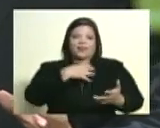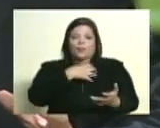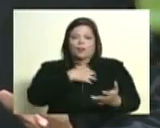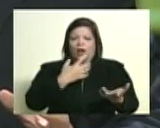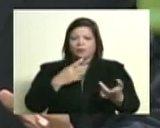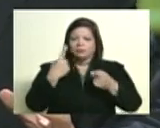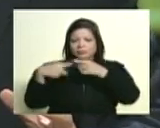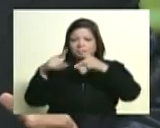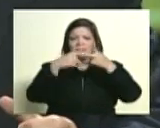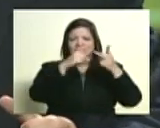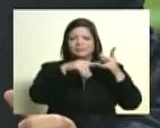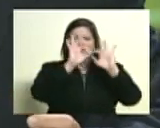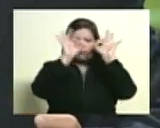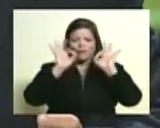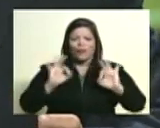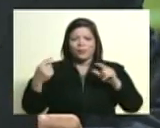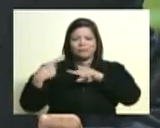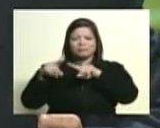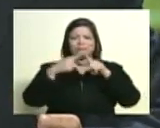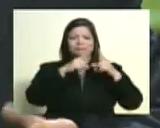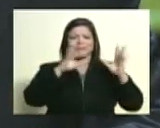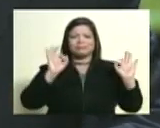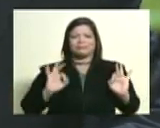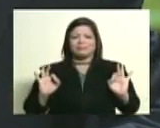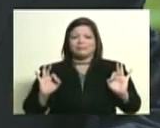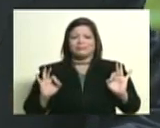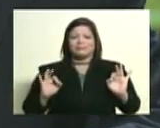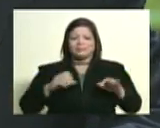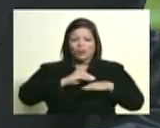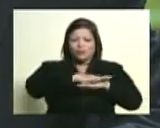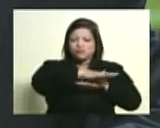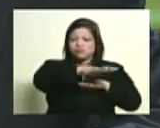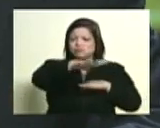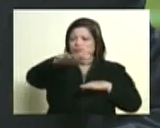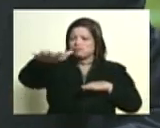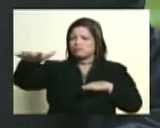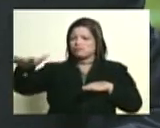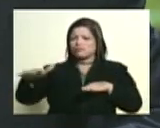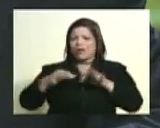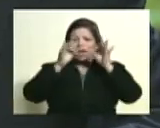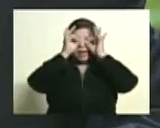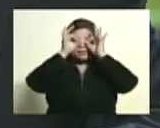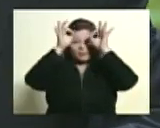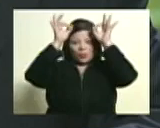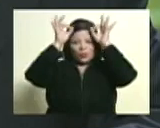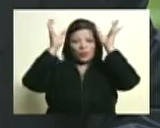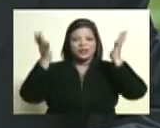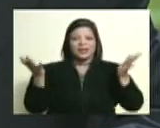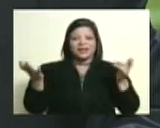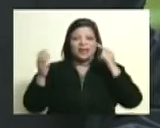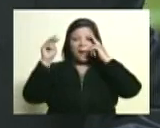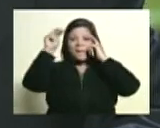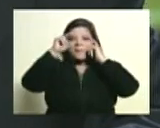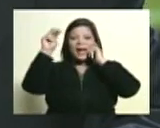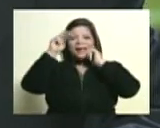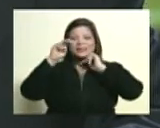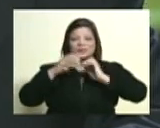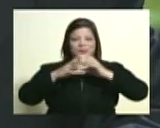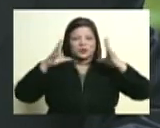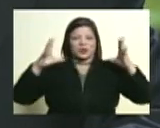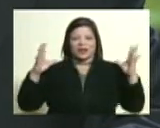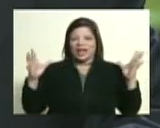polifacético un Bolívar que además tuvo influencia de Simón Rodríguez ya lo mencionaba un gigante